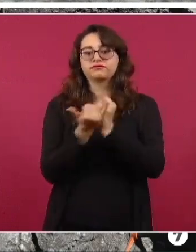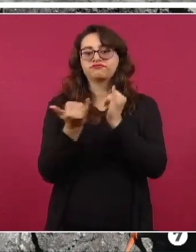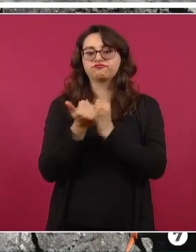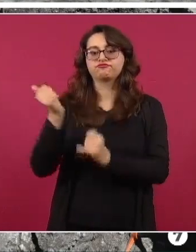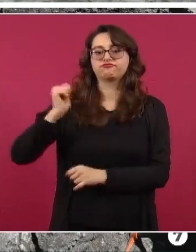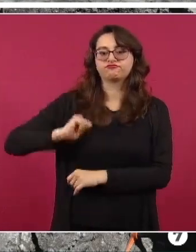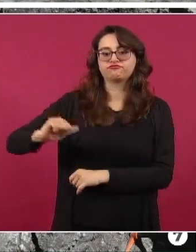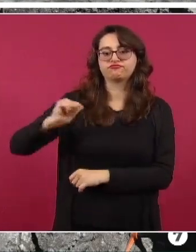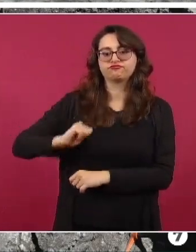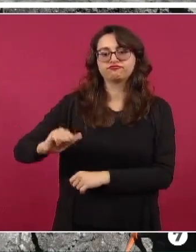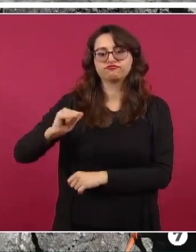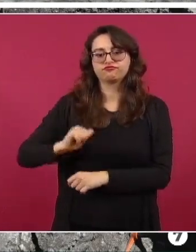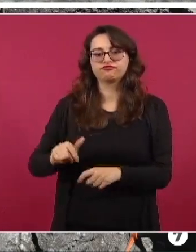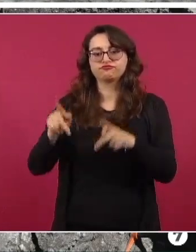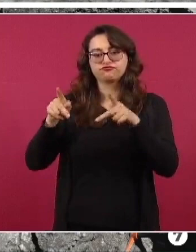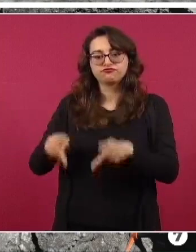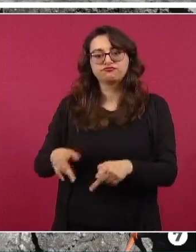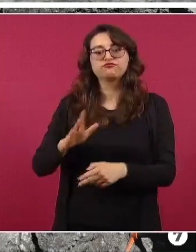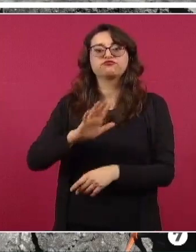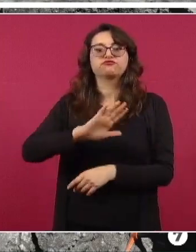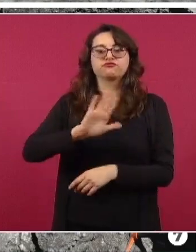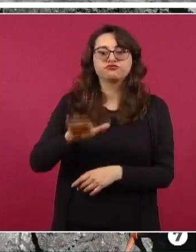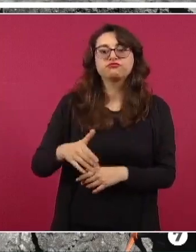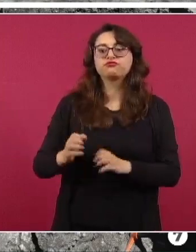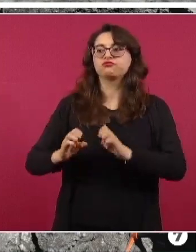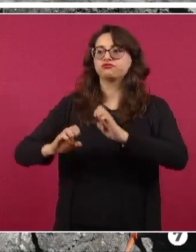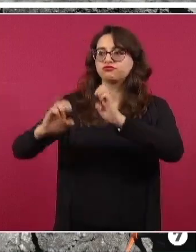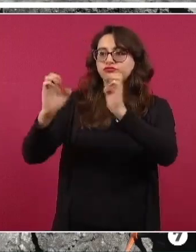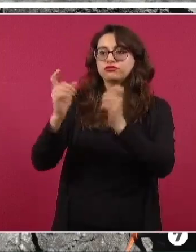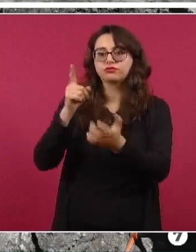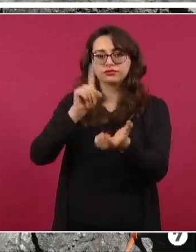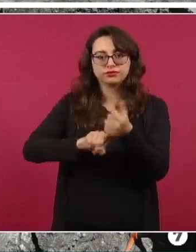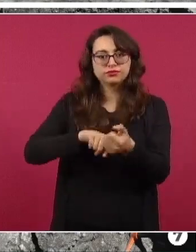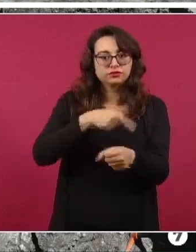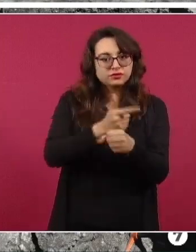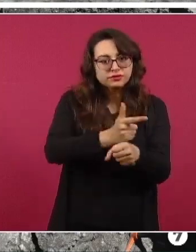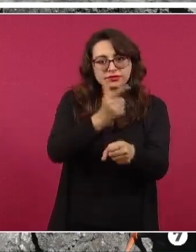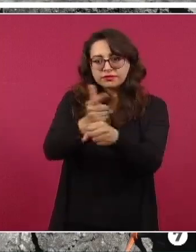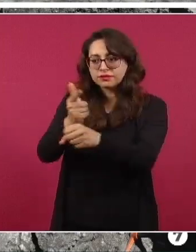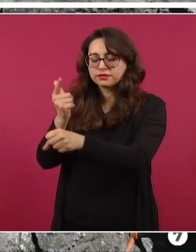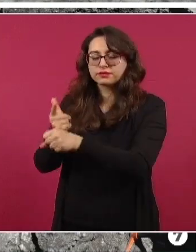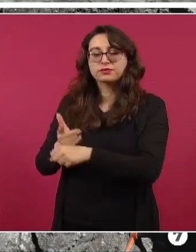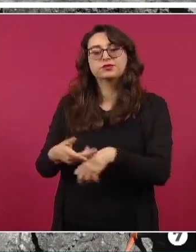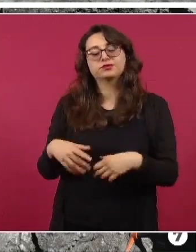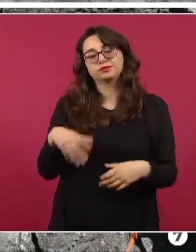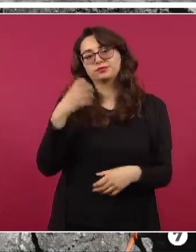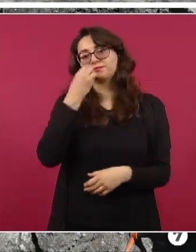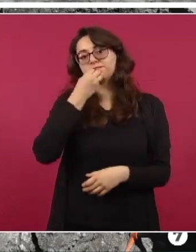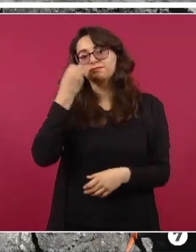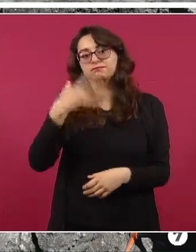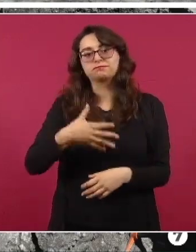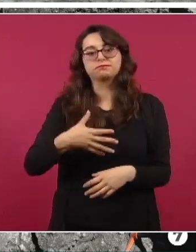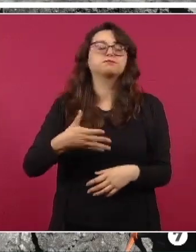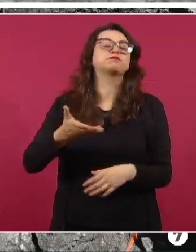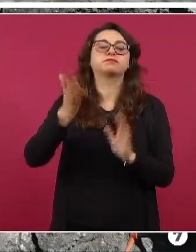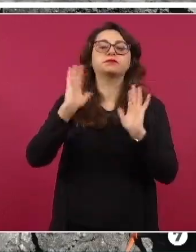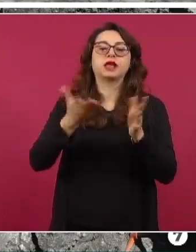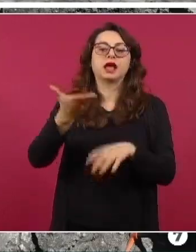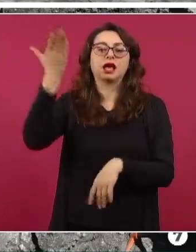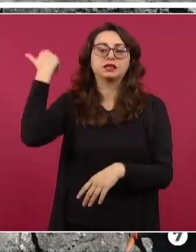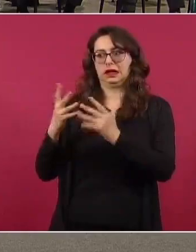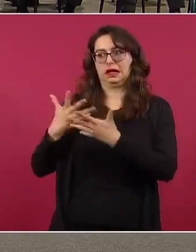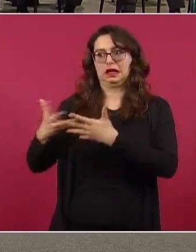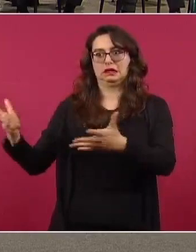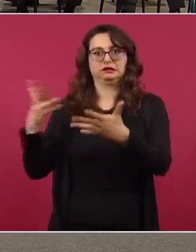asociadas con los edificios de este sitio que ya hemos presentado en su momento a través de